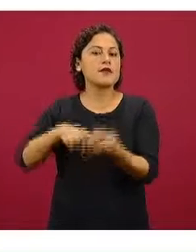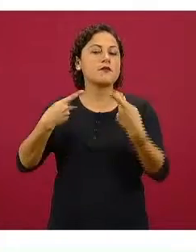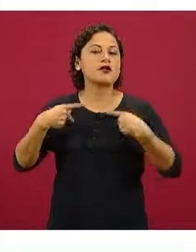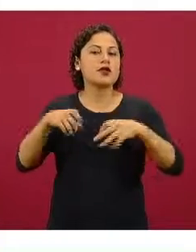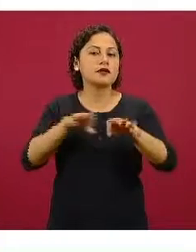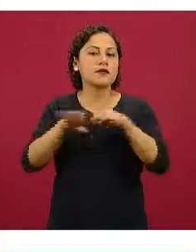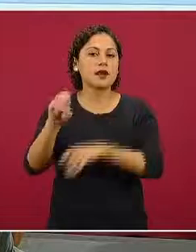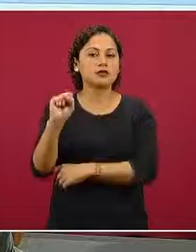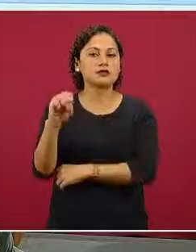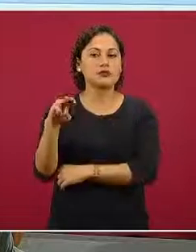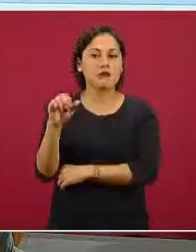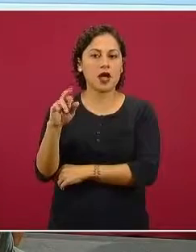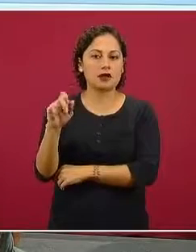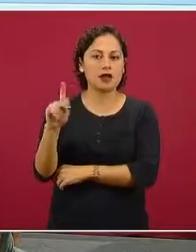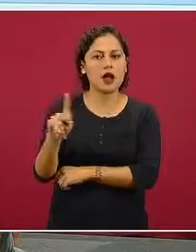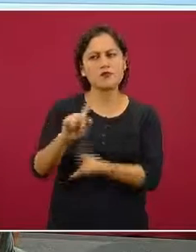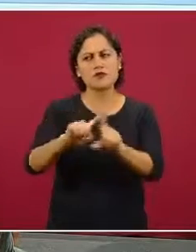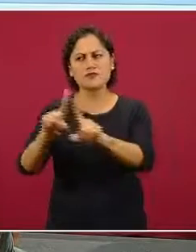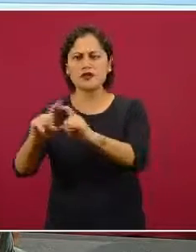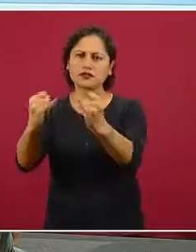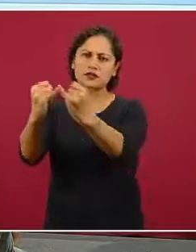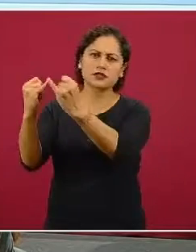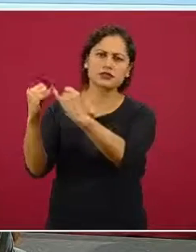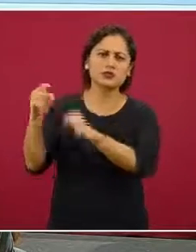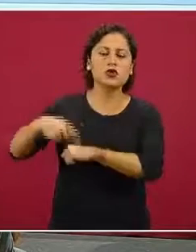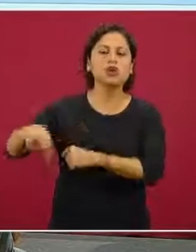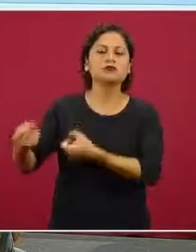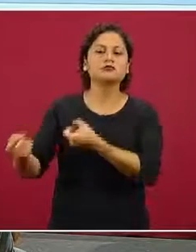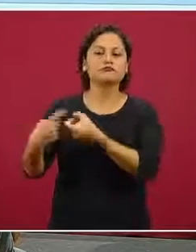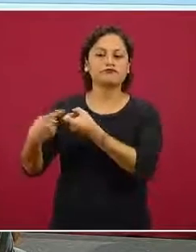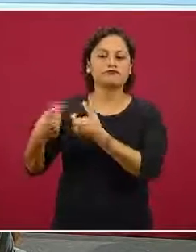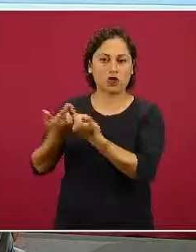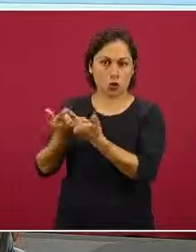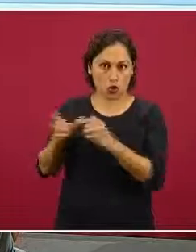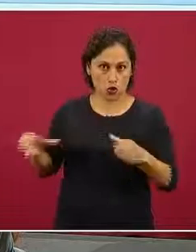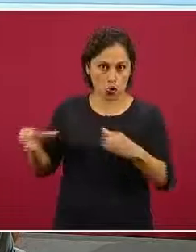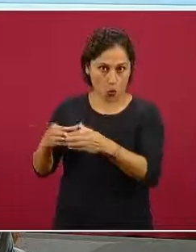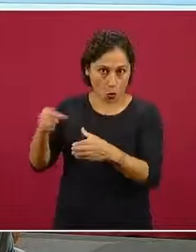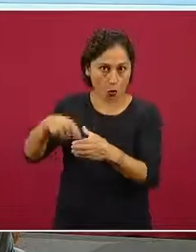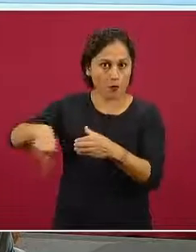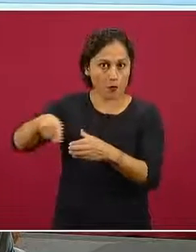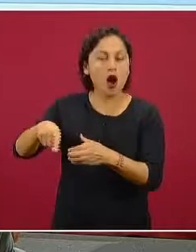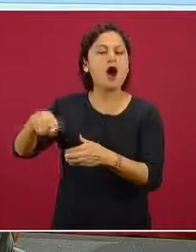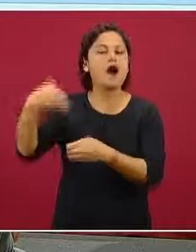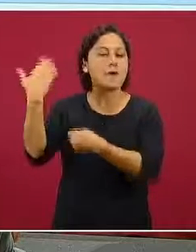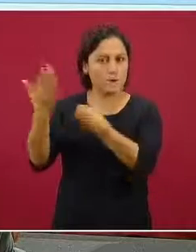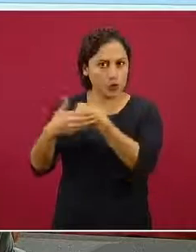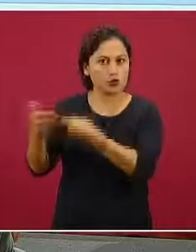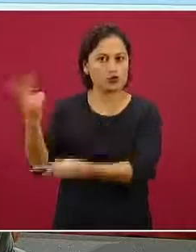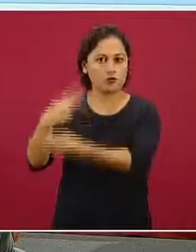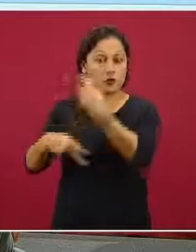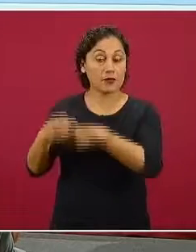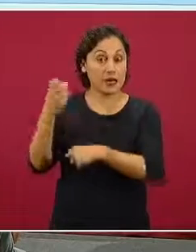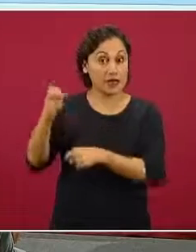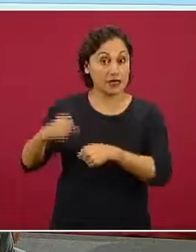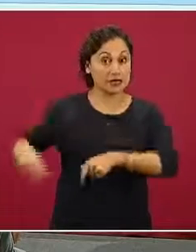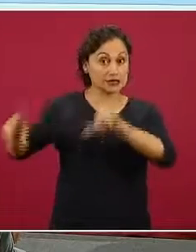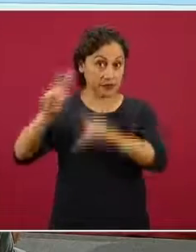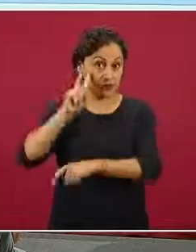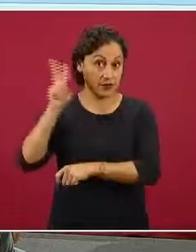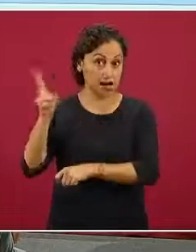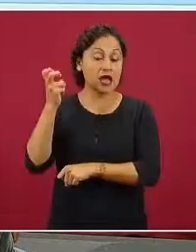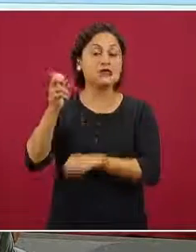y las diferentes instituciones que participan en este grupo y estas son algunas de las importantes. Una campaña nacional